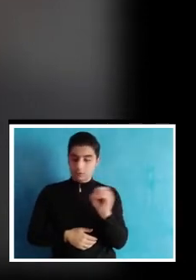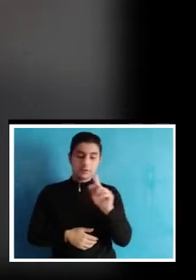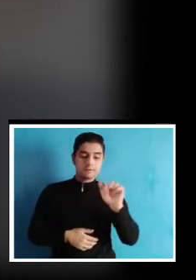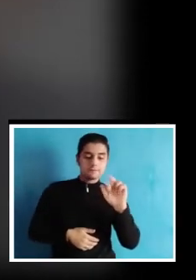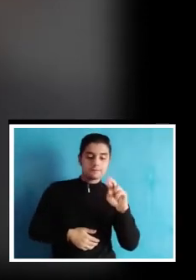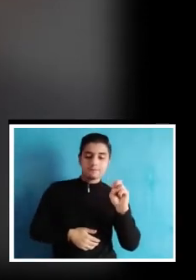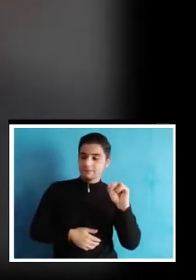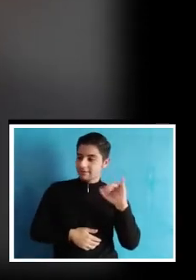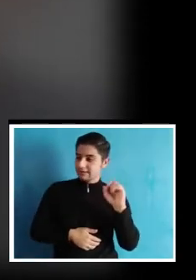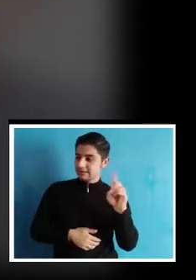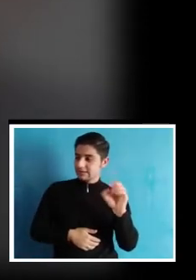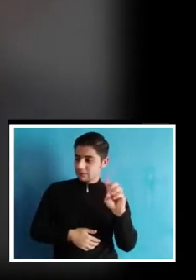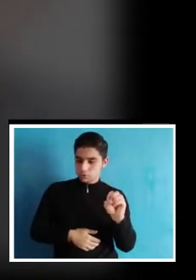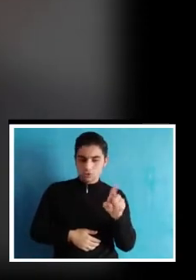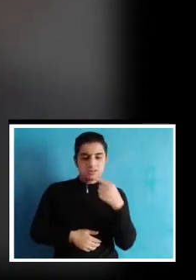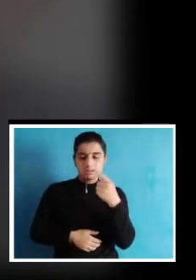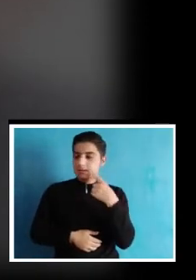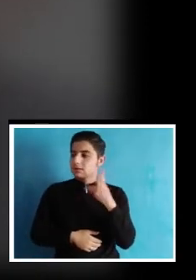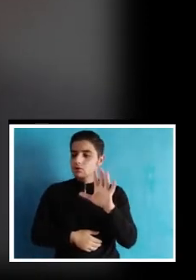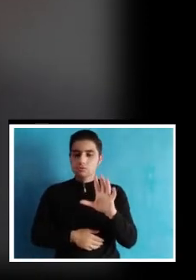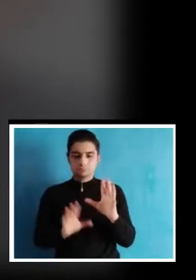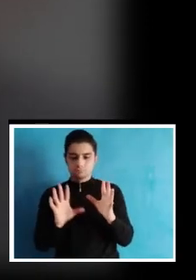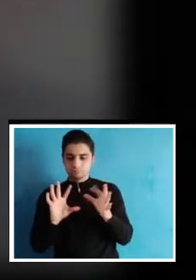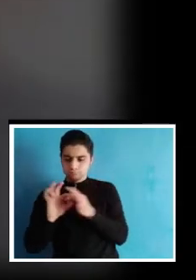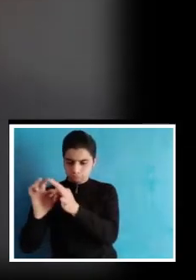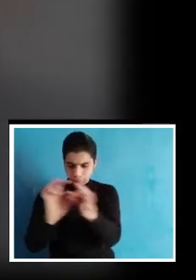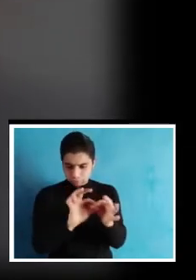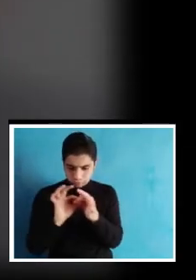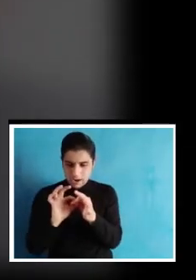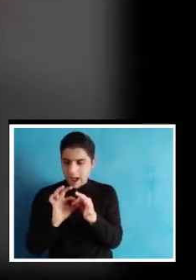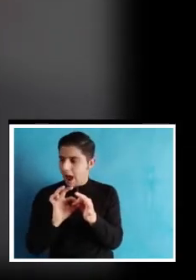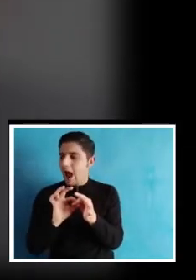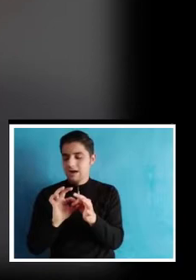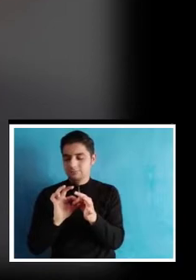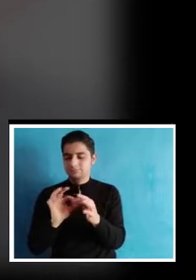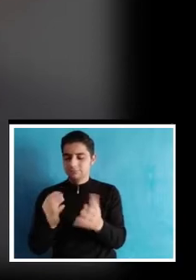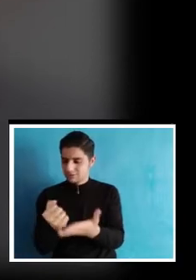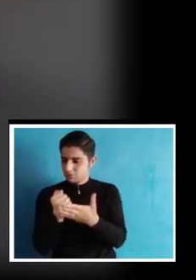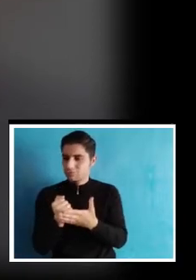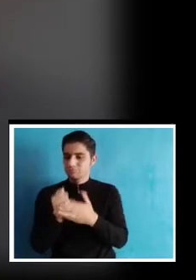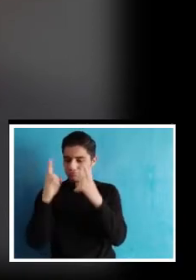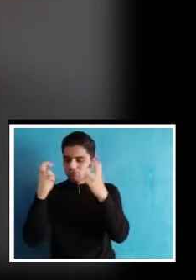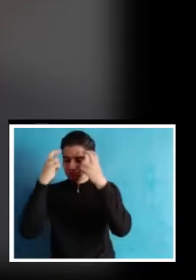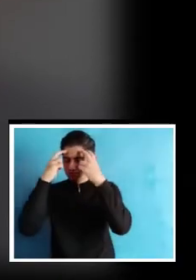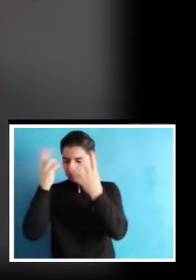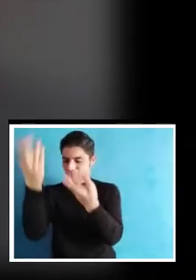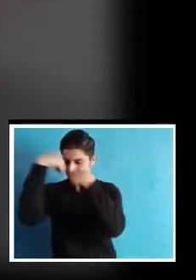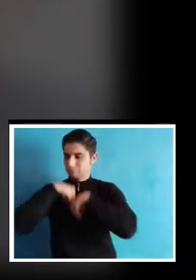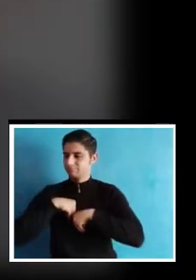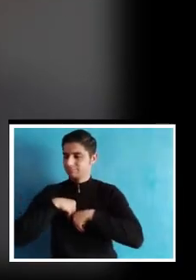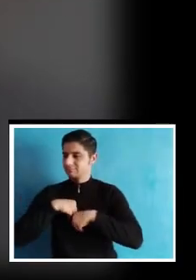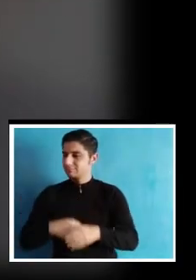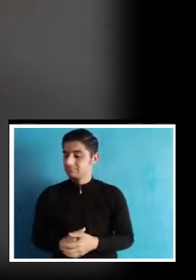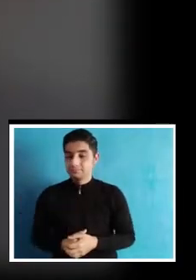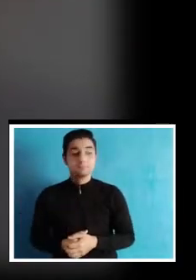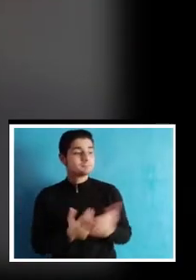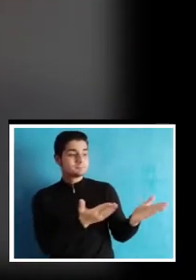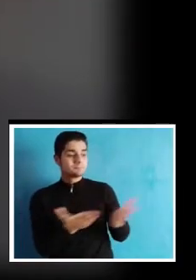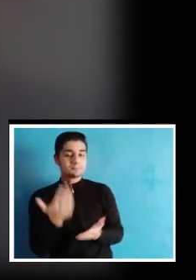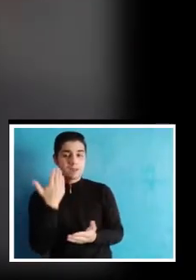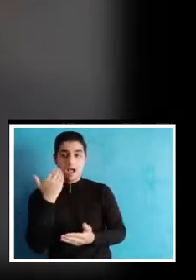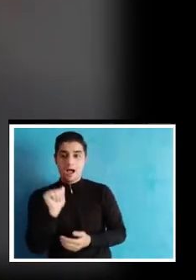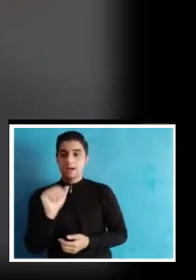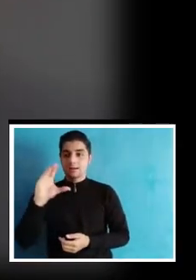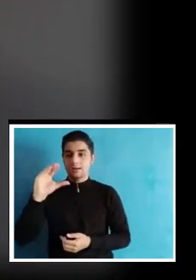Francisco Salvador que la interrelación disciplinará de admitirse como una vía idónea para acercarse al conocimiento. Le doy